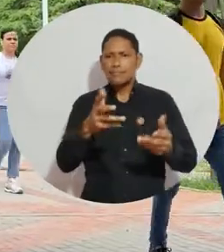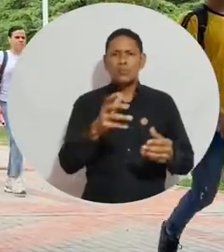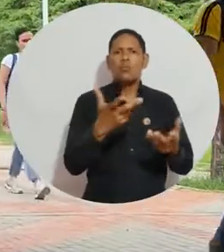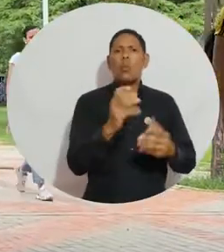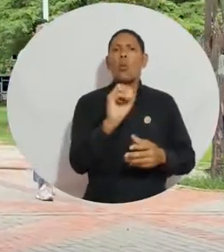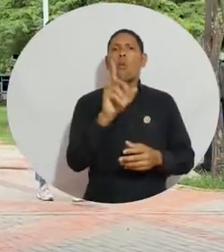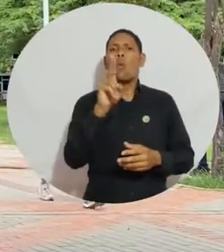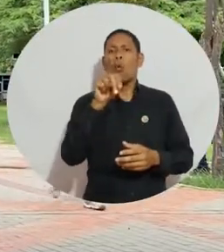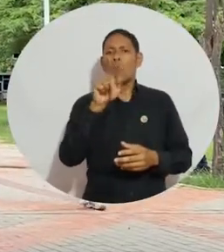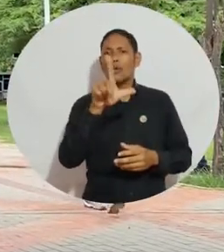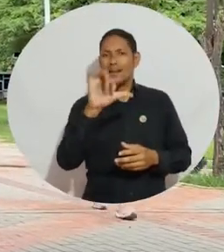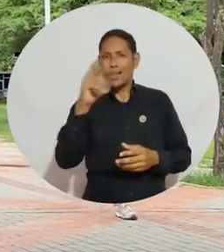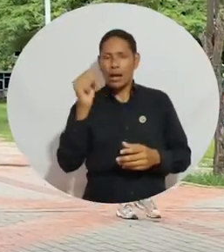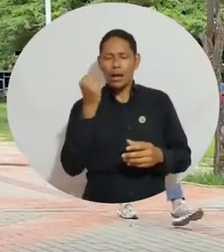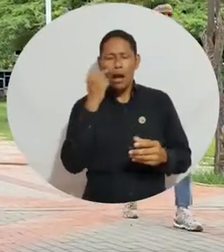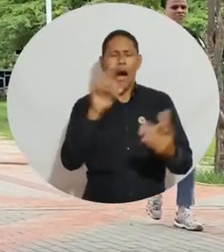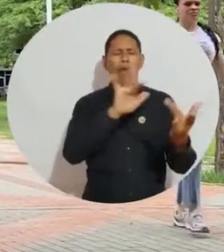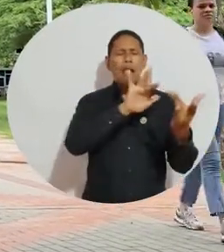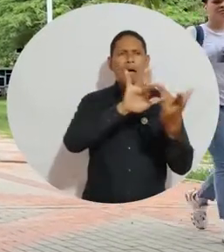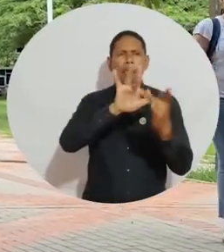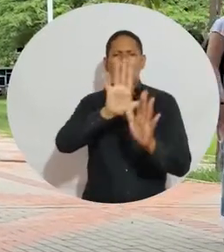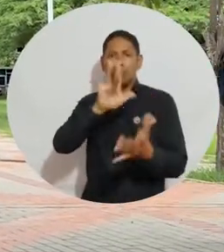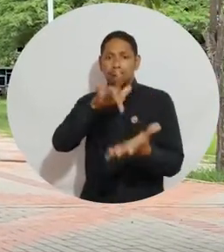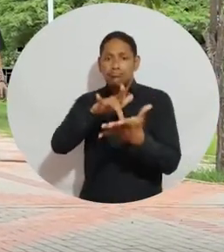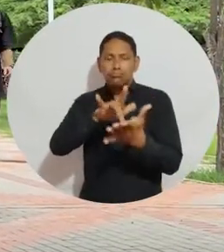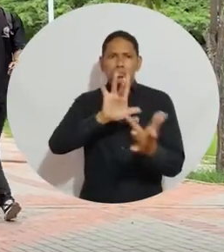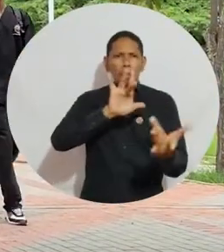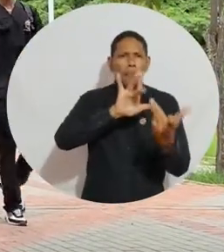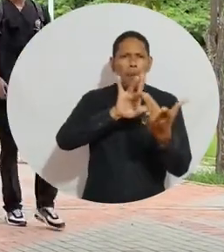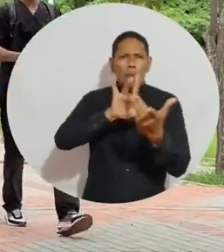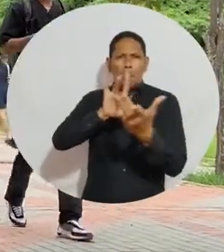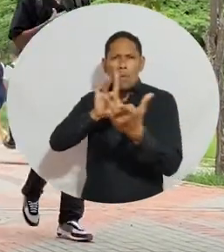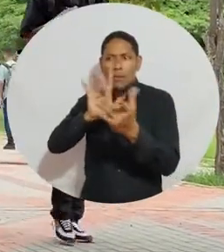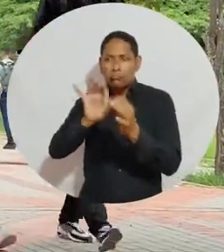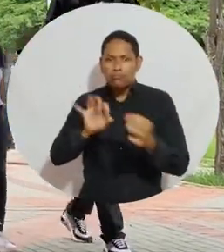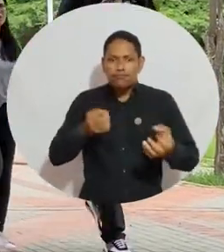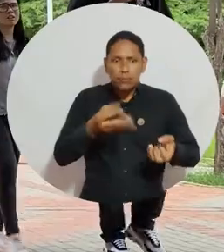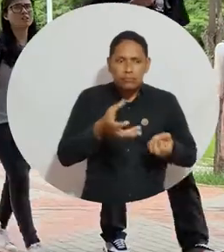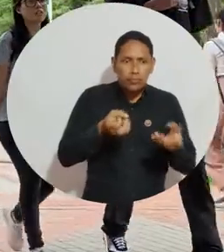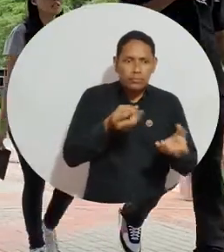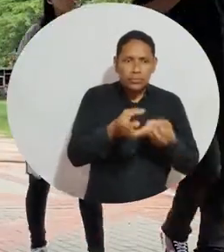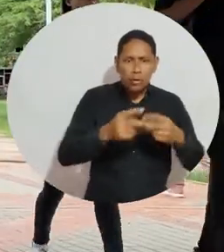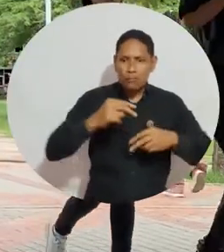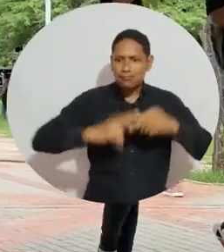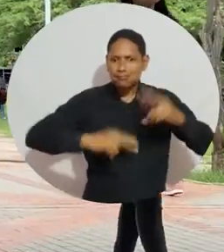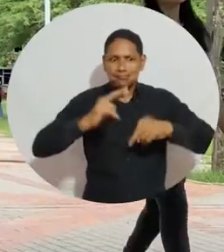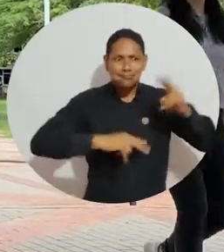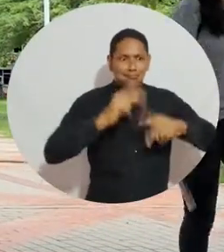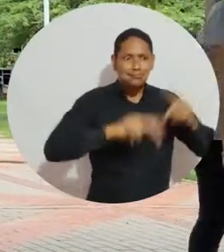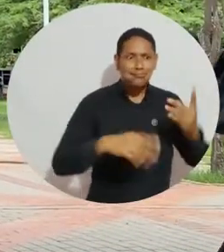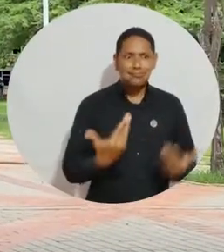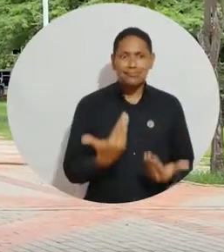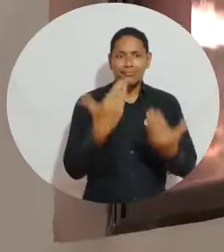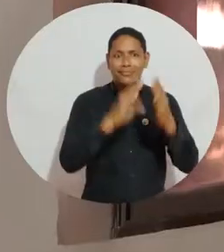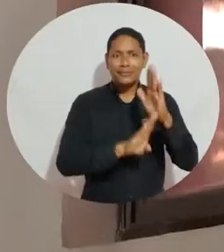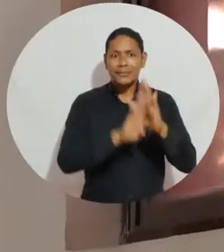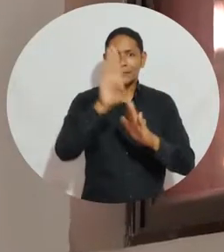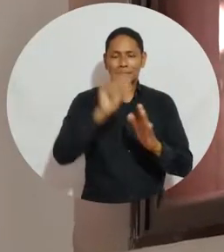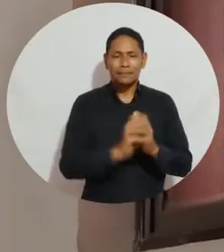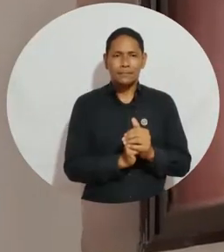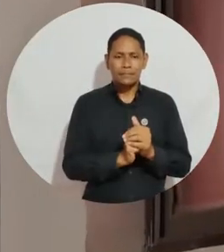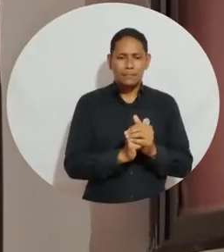interacción online con los participantes y entregaron reconocimientos a quienes lograron aportar a su construcción.